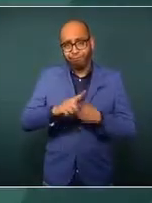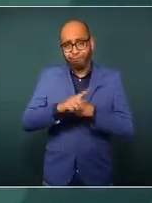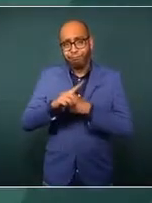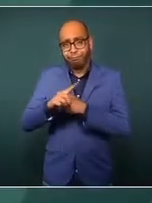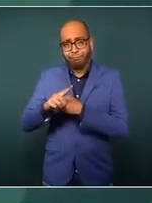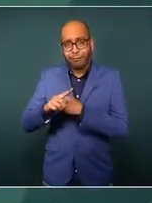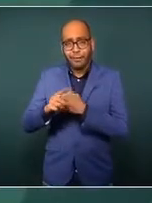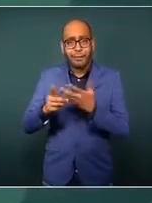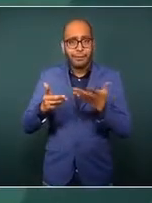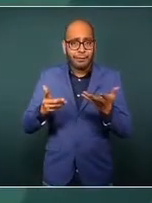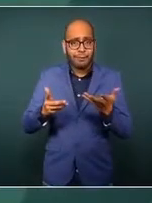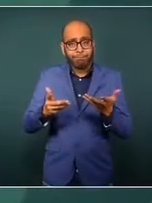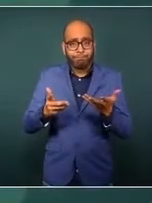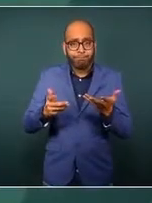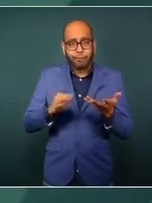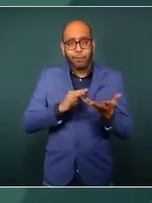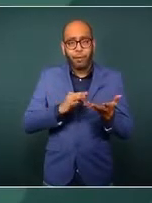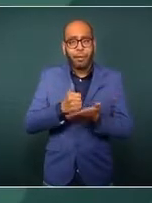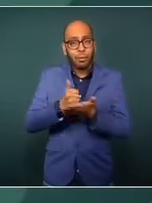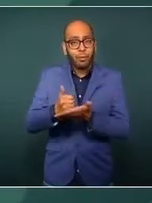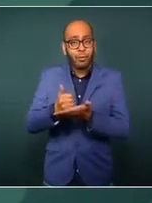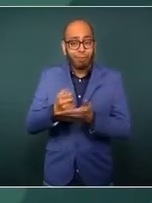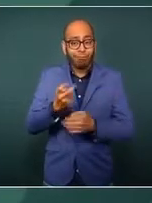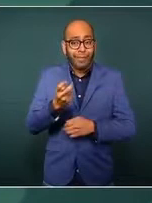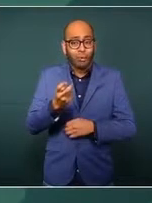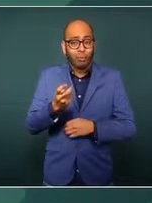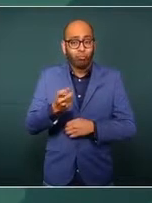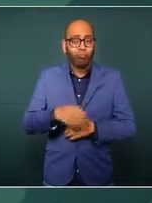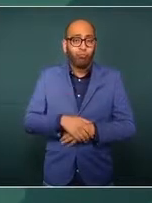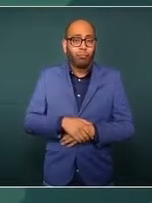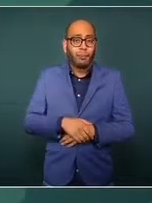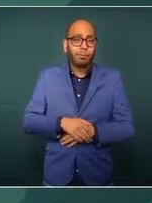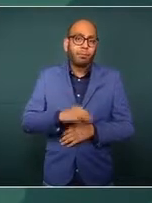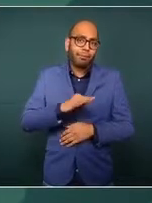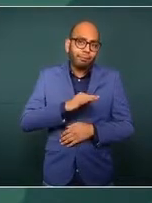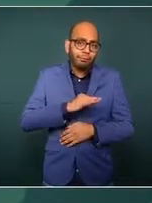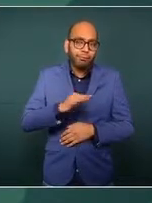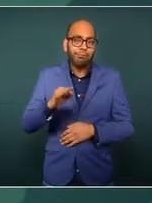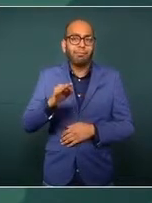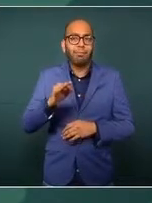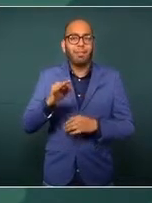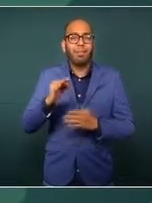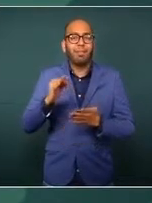y que esto impacta los temas de gobernabilidad.